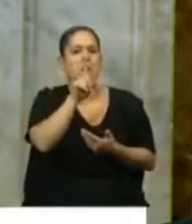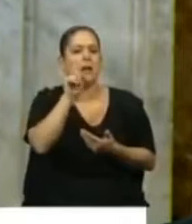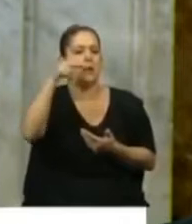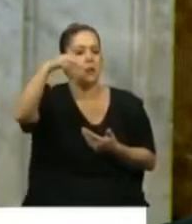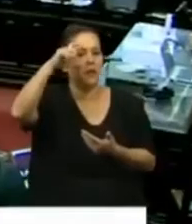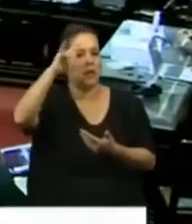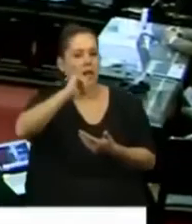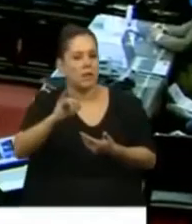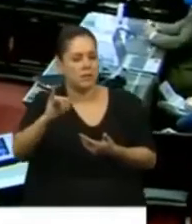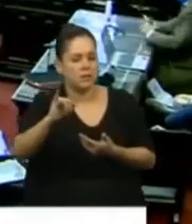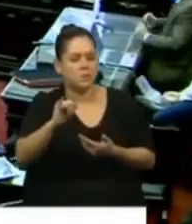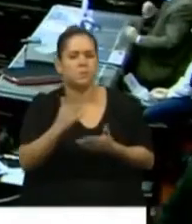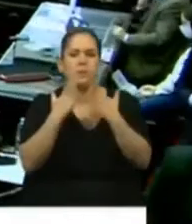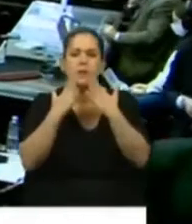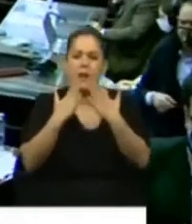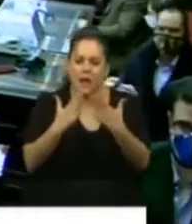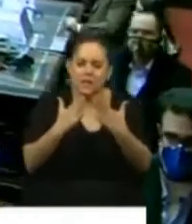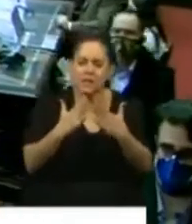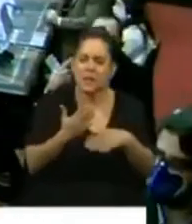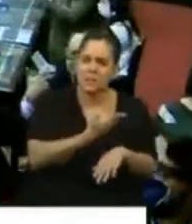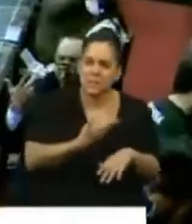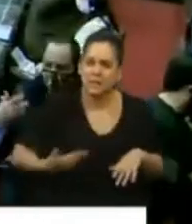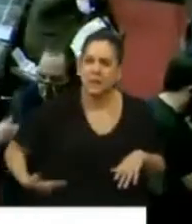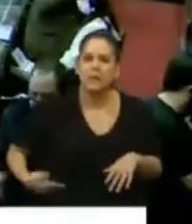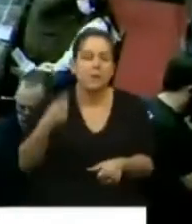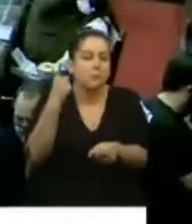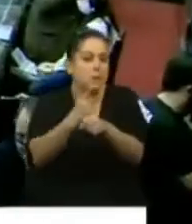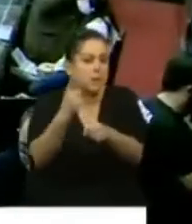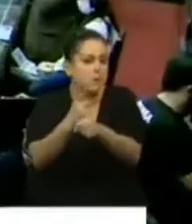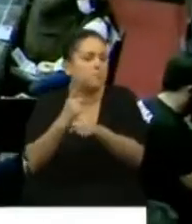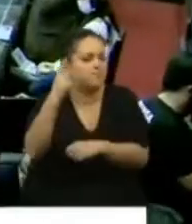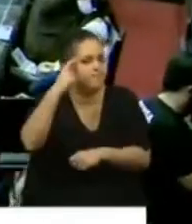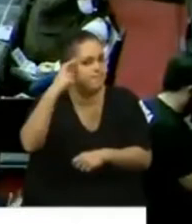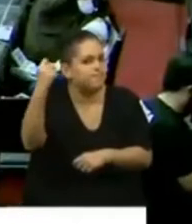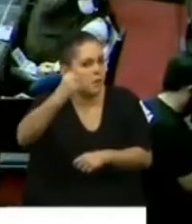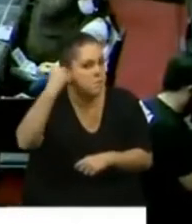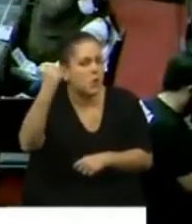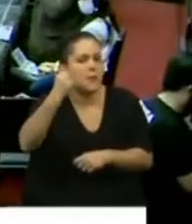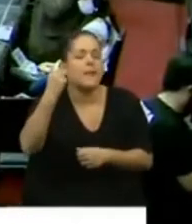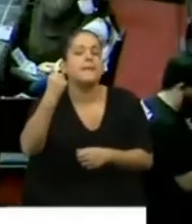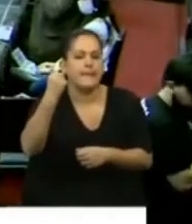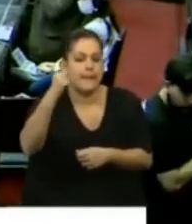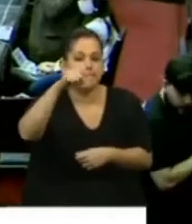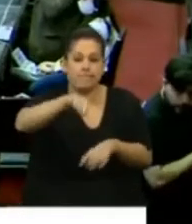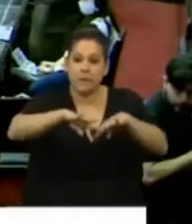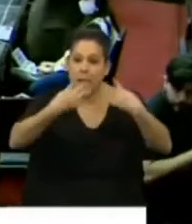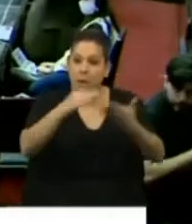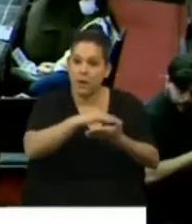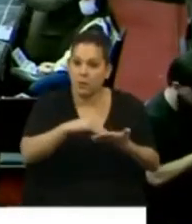Muchas gracias, señor Presidente. En primer lugar, creo que es importante que esta Cámara